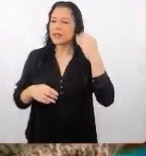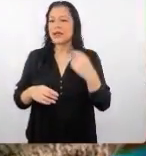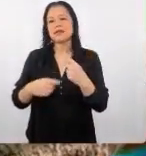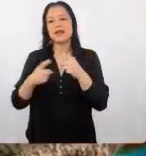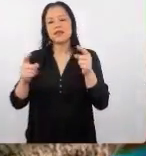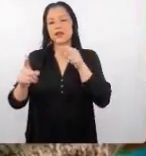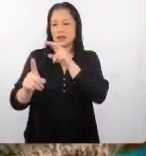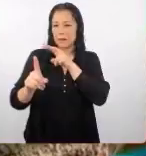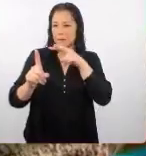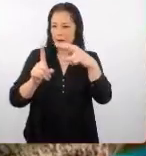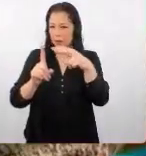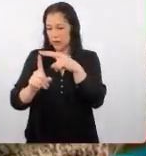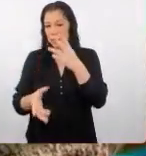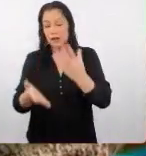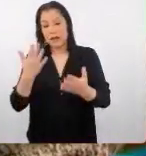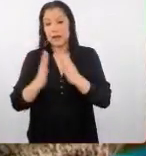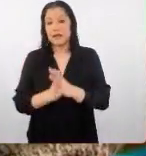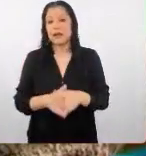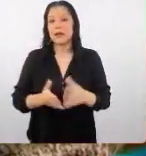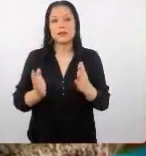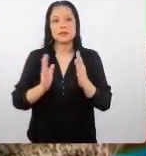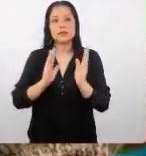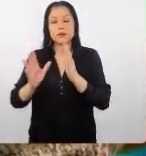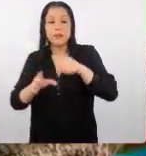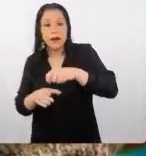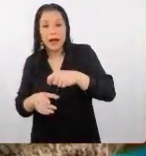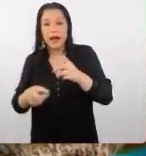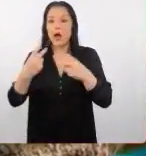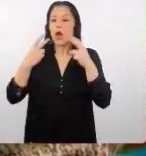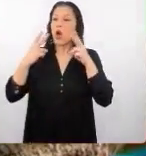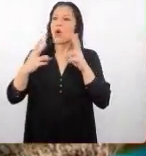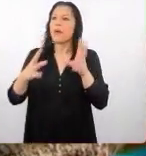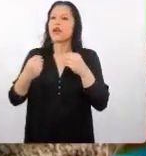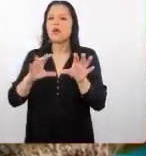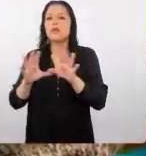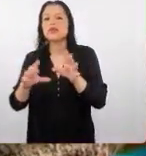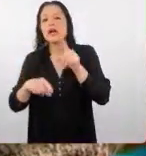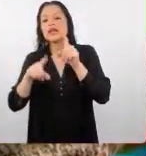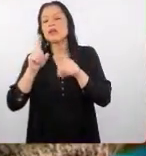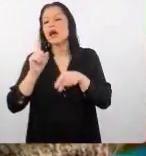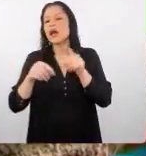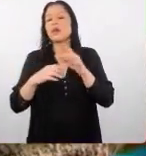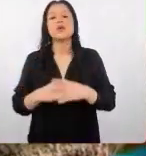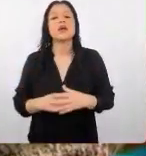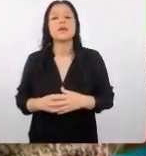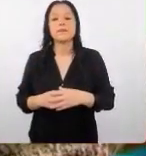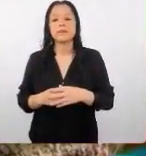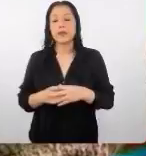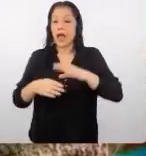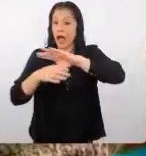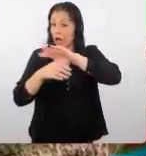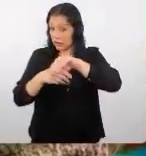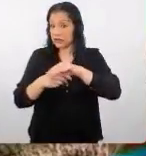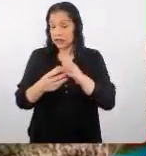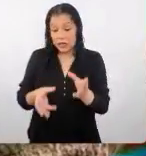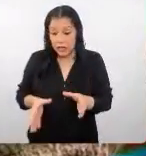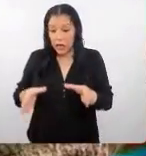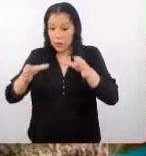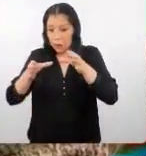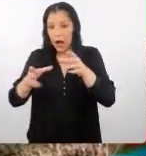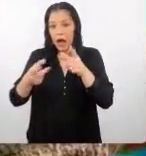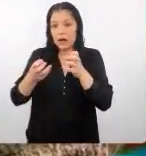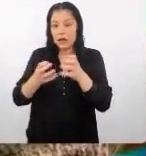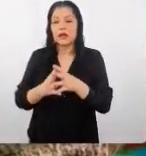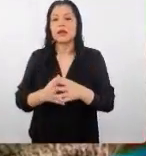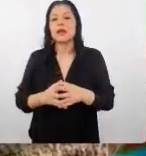perspectivas de repente preparar algo ver cómo se desarrolla de repente cierta artesanía va a